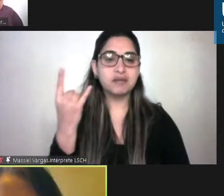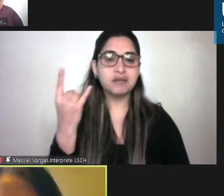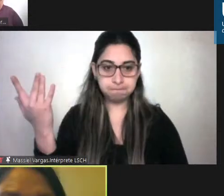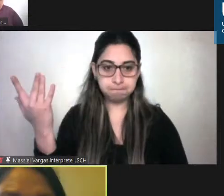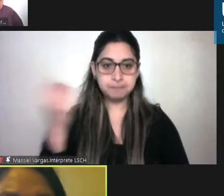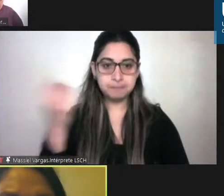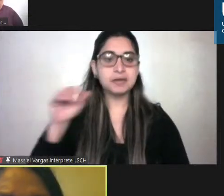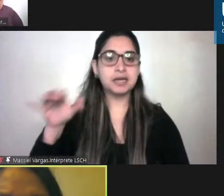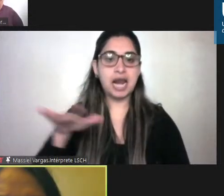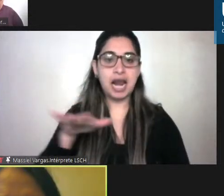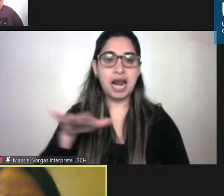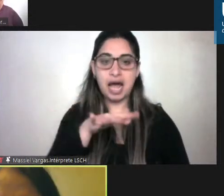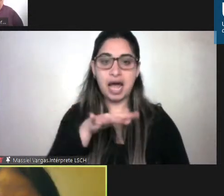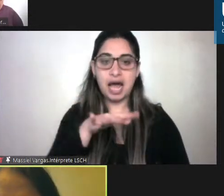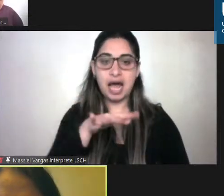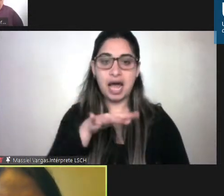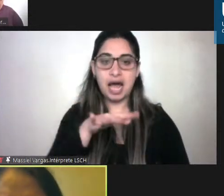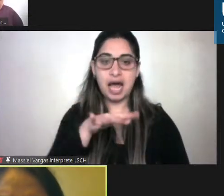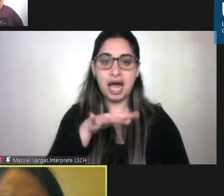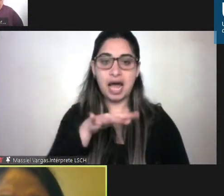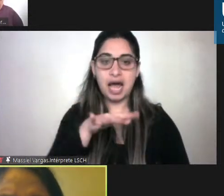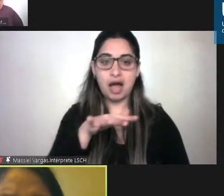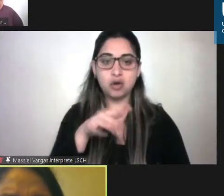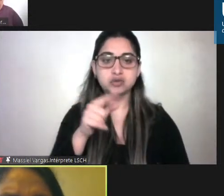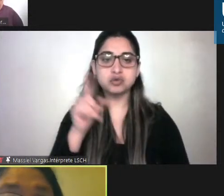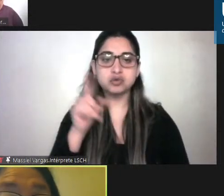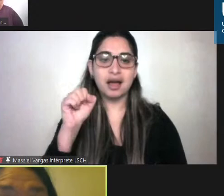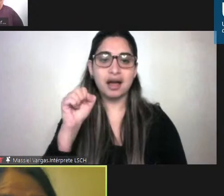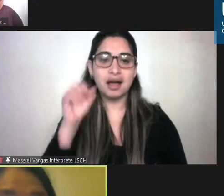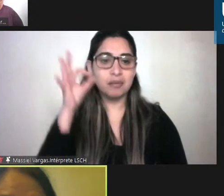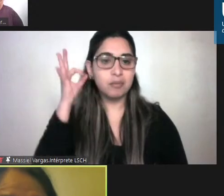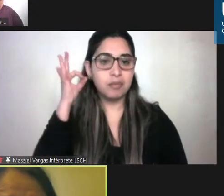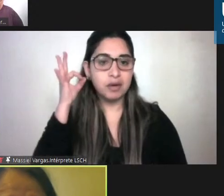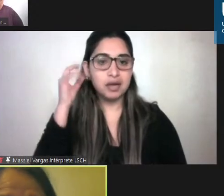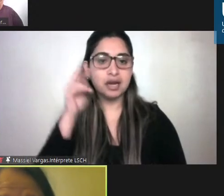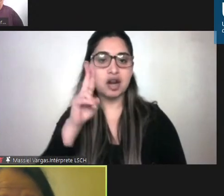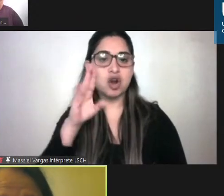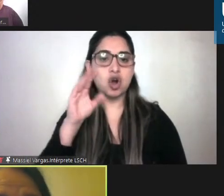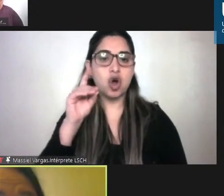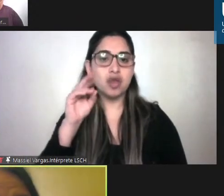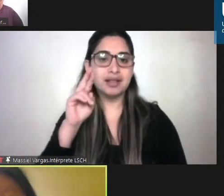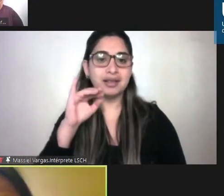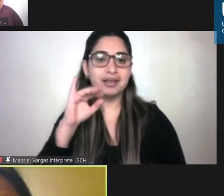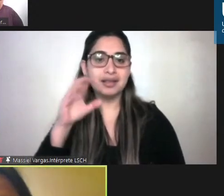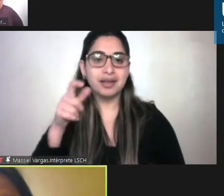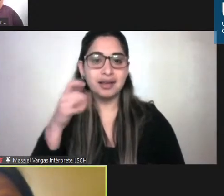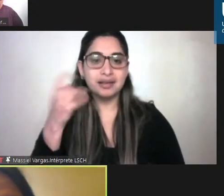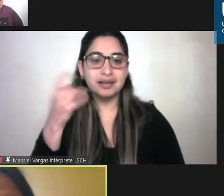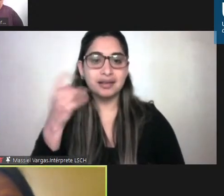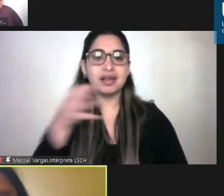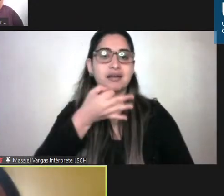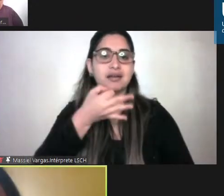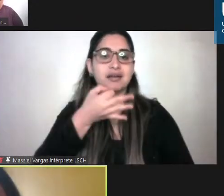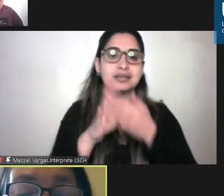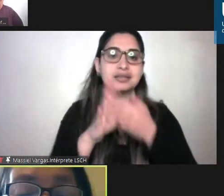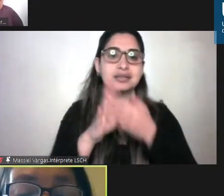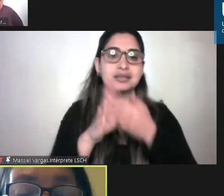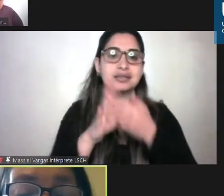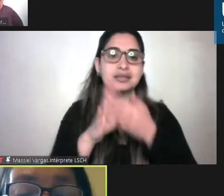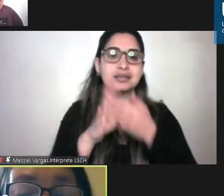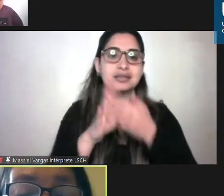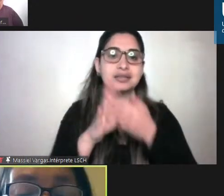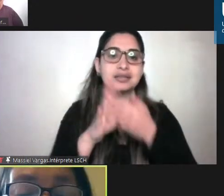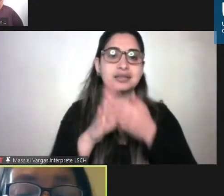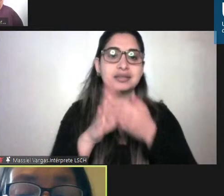lagos Susana Rodríguez lidera esa webinar para hablar precisamente de cómo ingresar a la universidad y cuál que